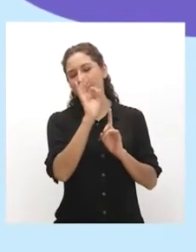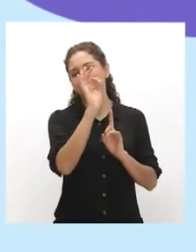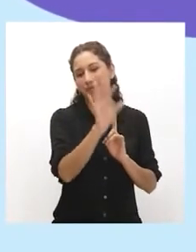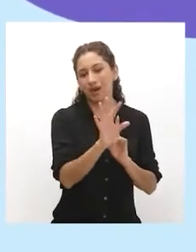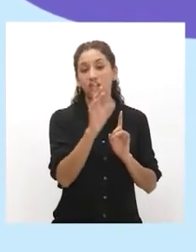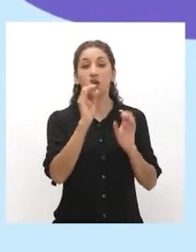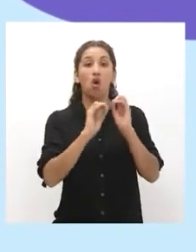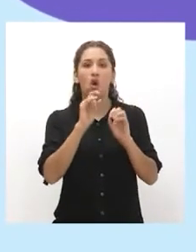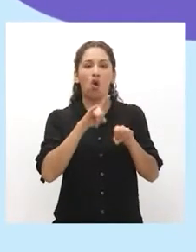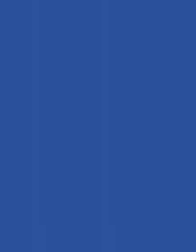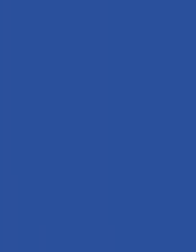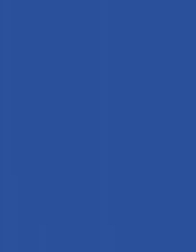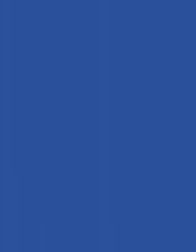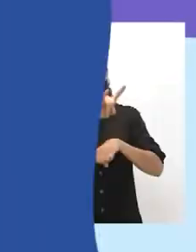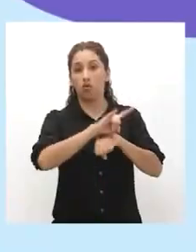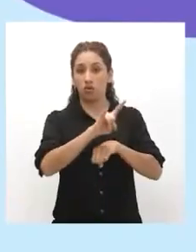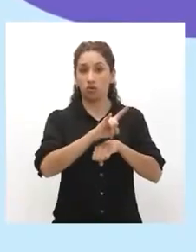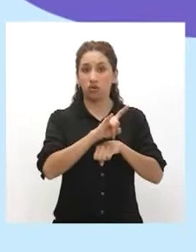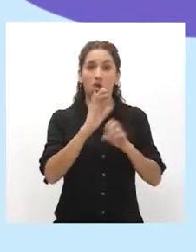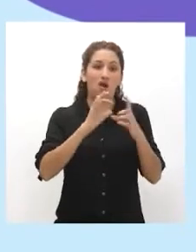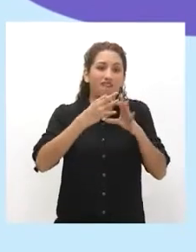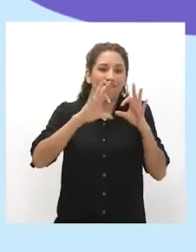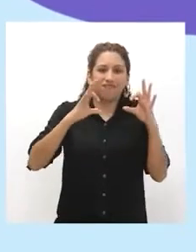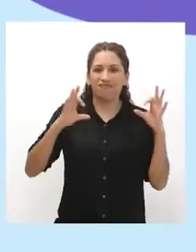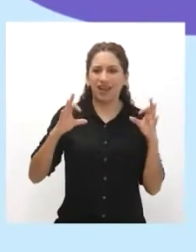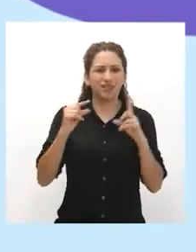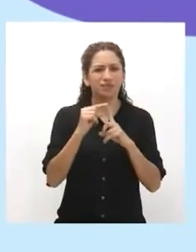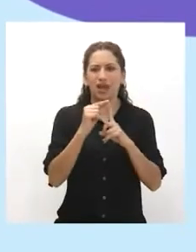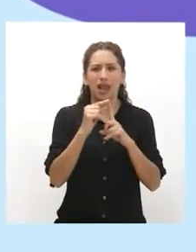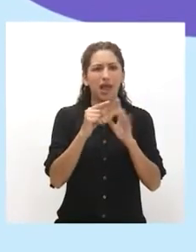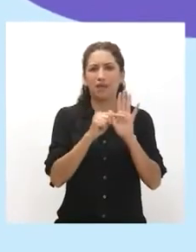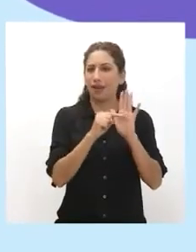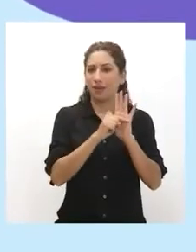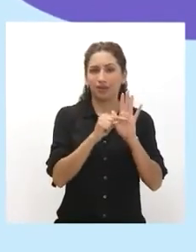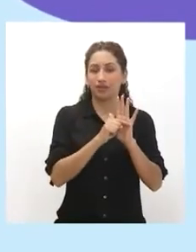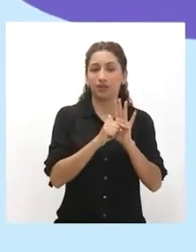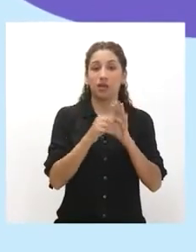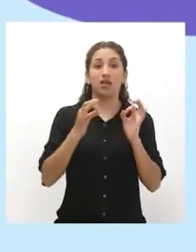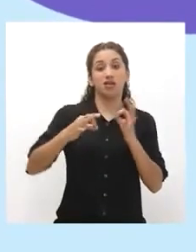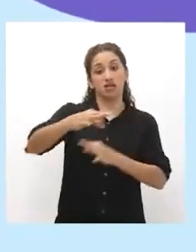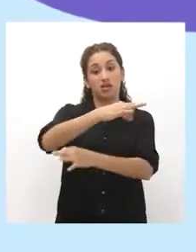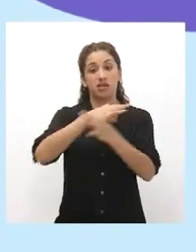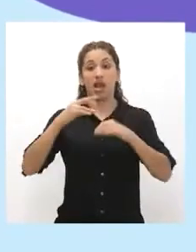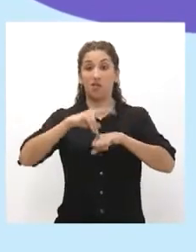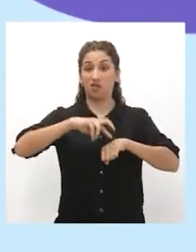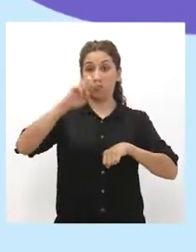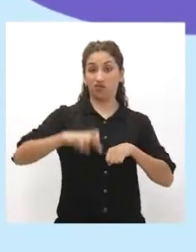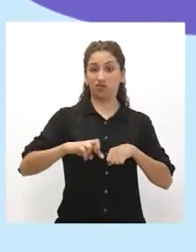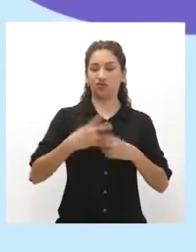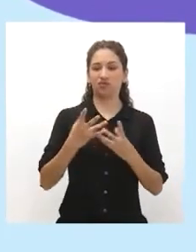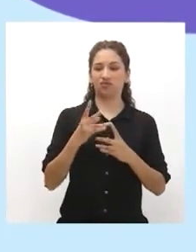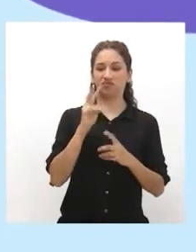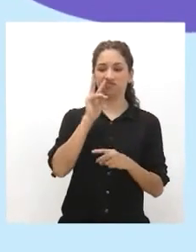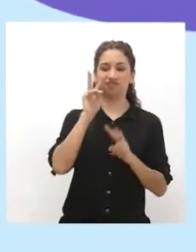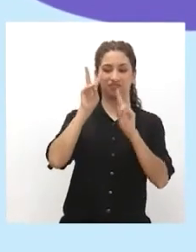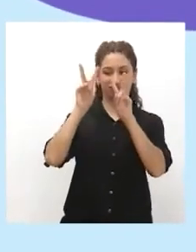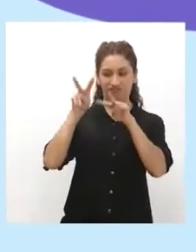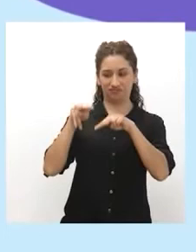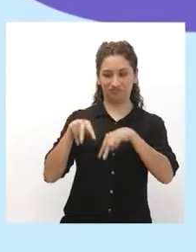insultos o frases agresivas. En los ámbitos profesionales, en cambio, sea a través de miradas de recelo,